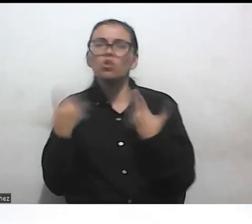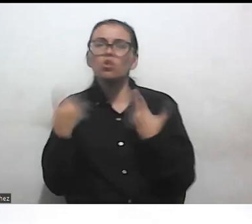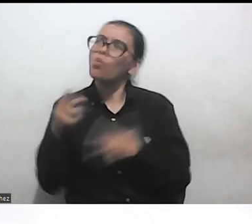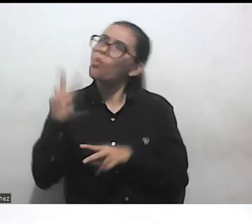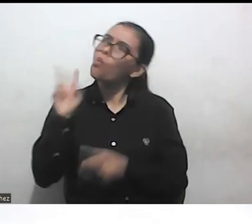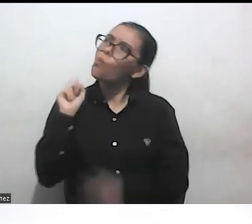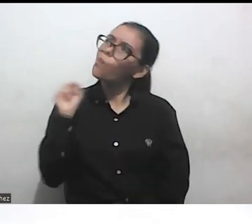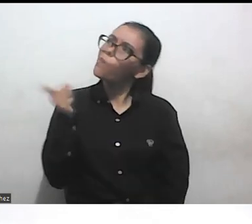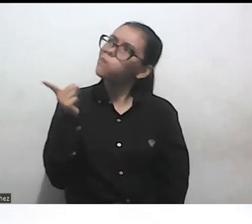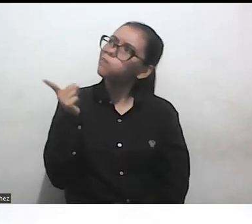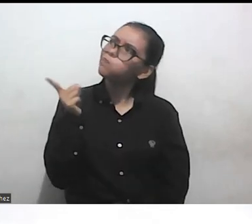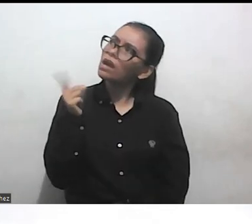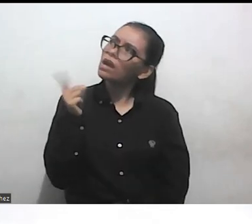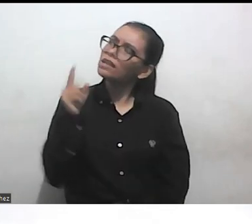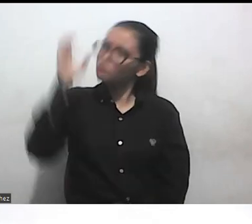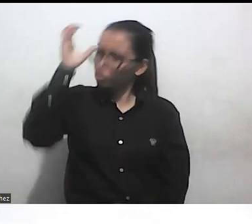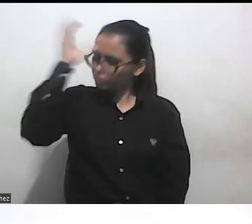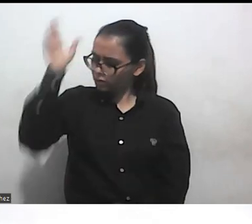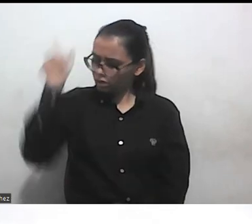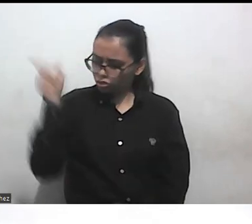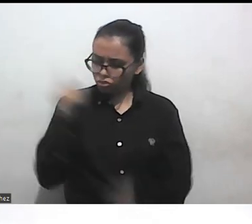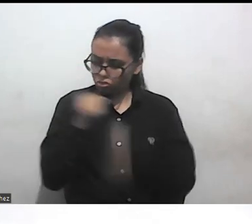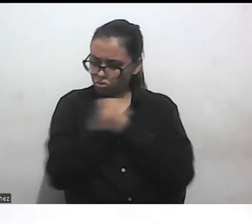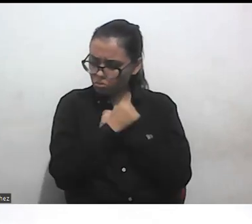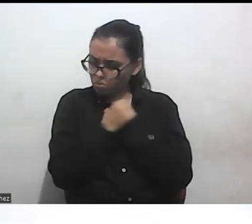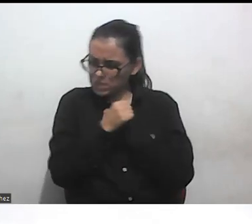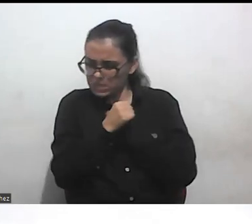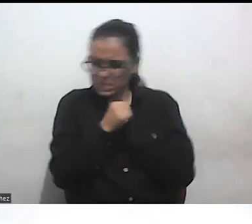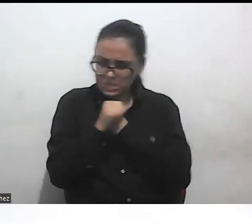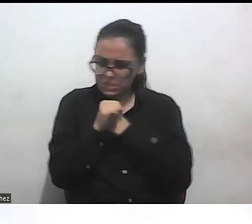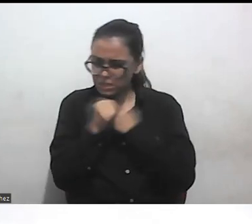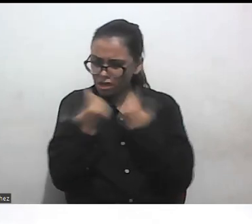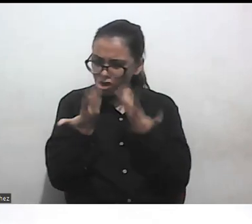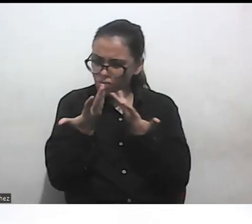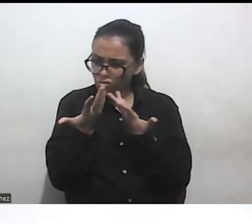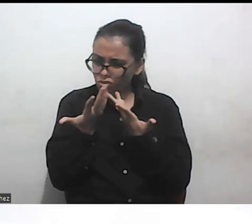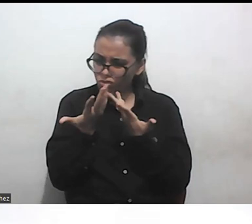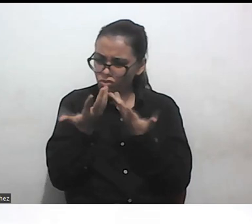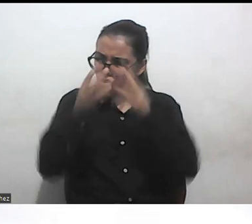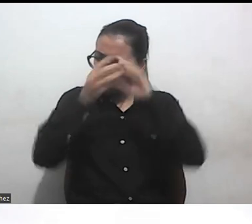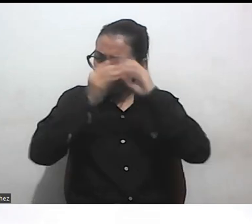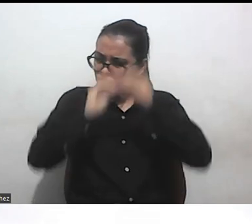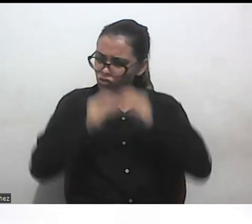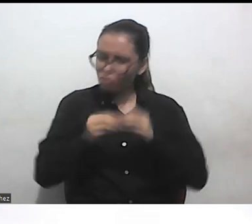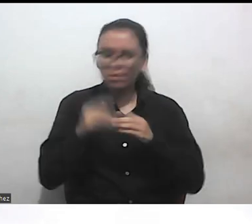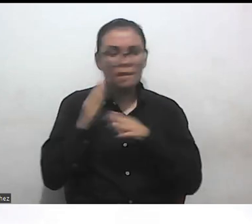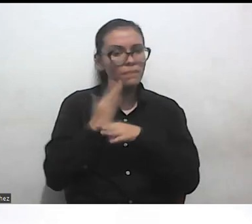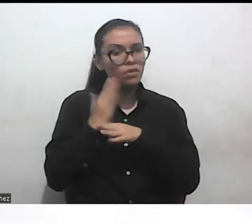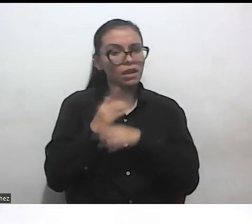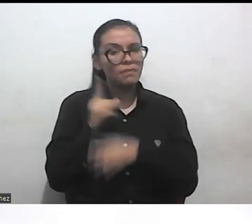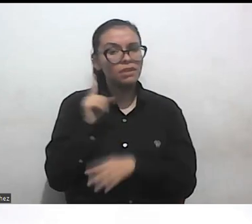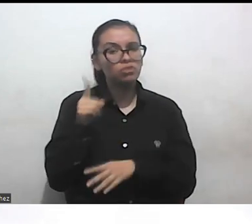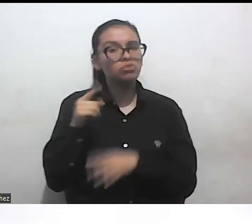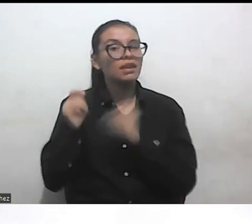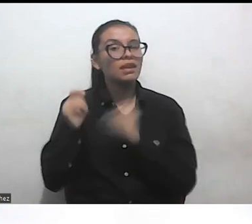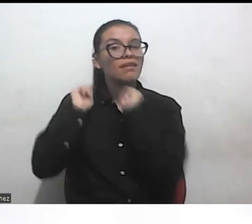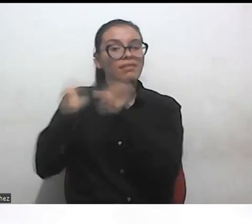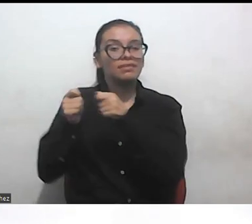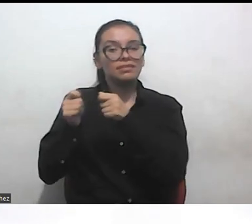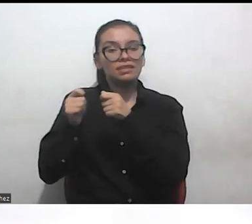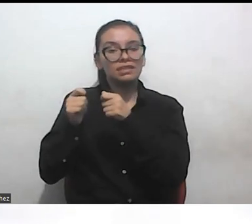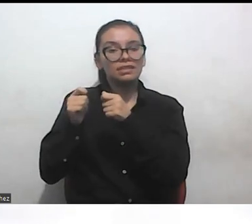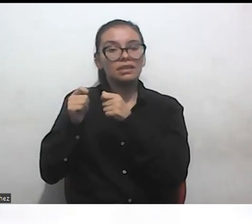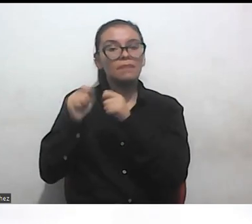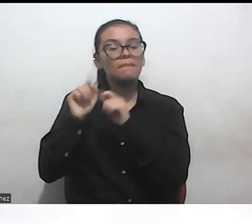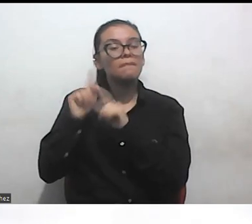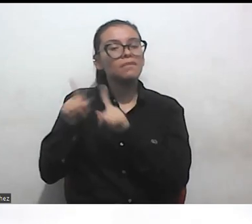pues como cuál es las formas problemáticas de atribuir diagnósticos psiquiátricos pero la dreptomanía era un